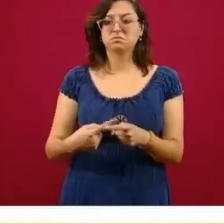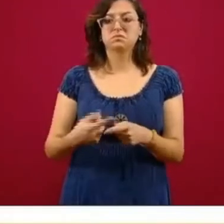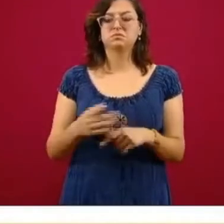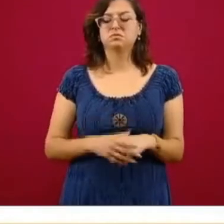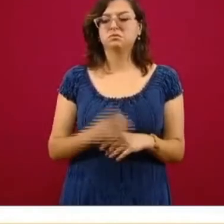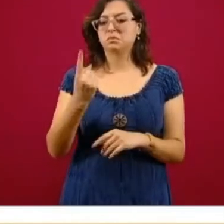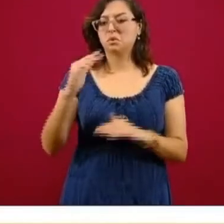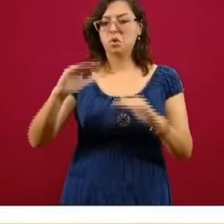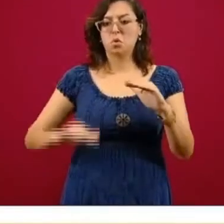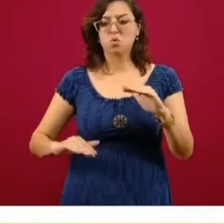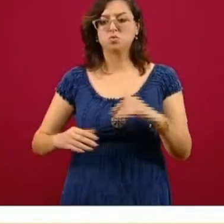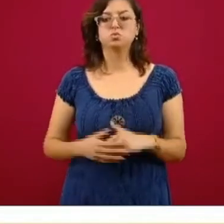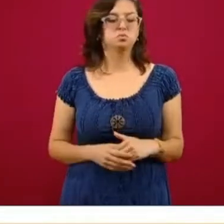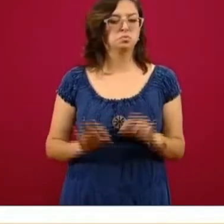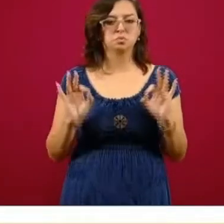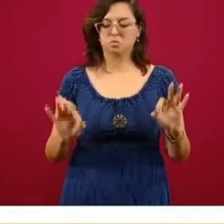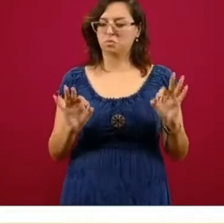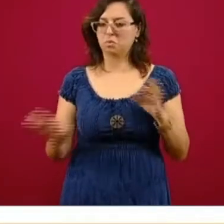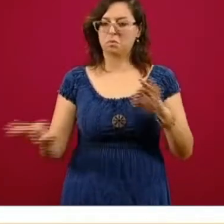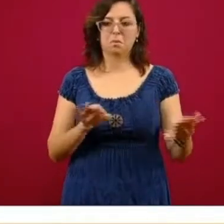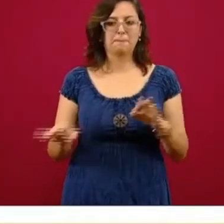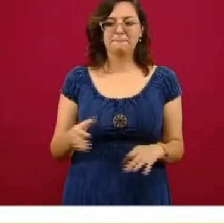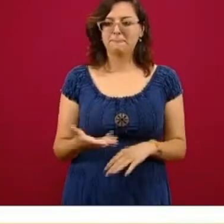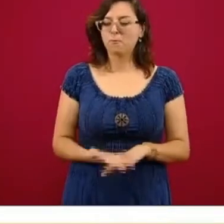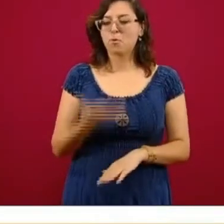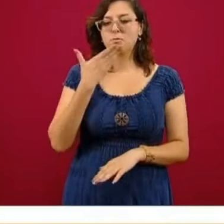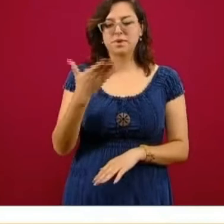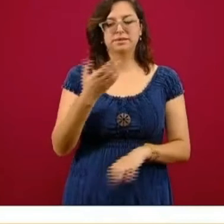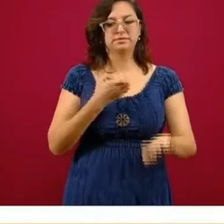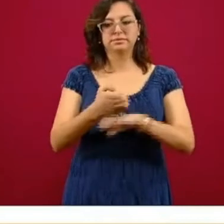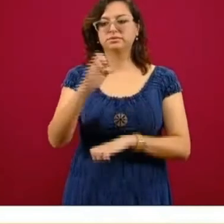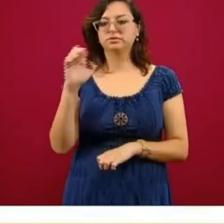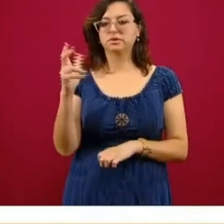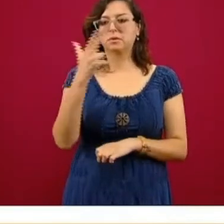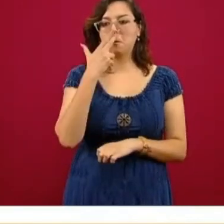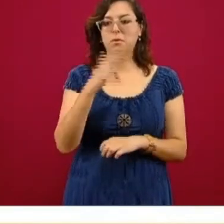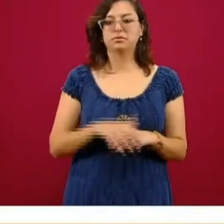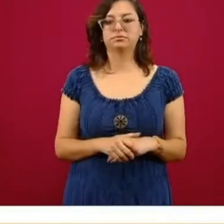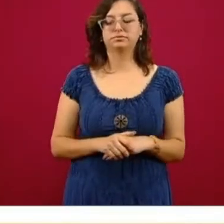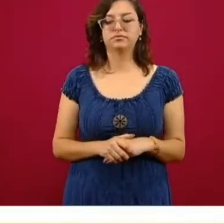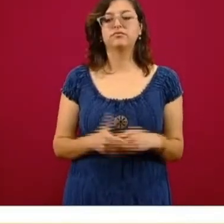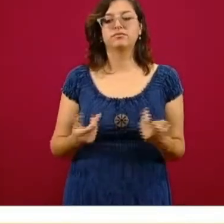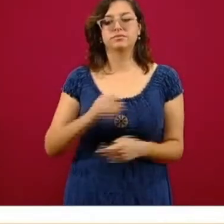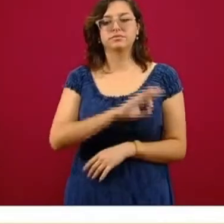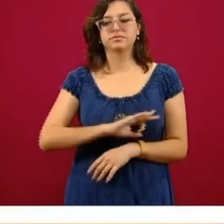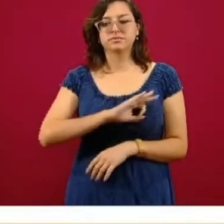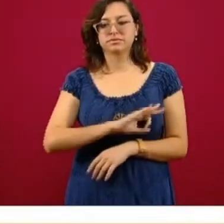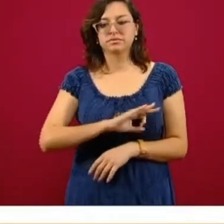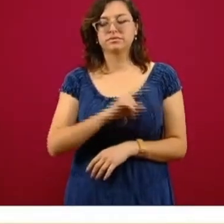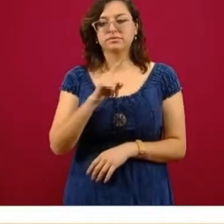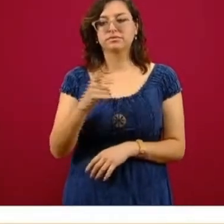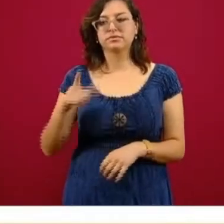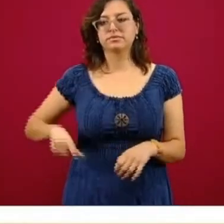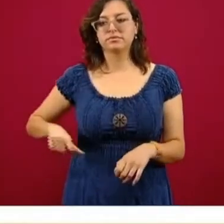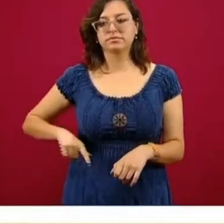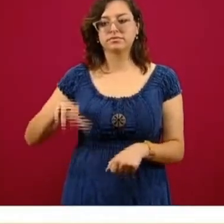por debajo de uno. Excelente trabajo también que ha hecho el Estado. Ya me acordé que habíamos felicitado al gobernador Javier Corral,